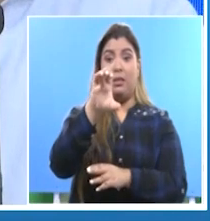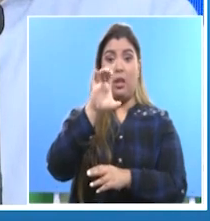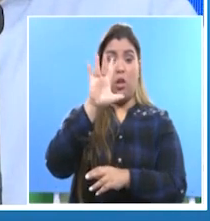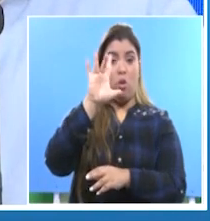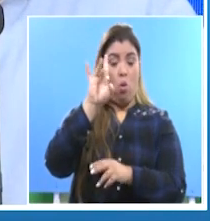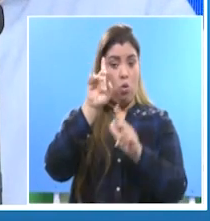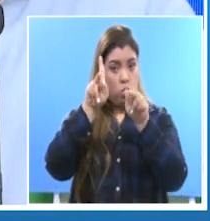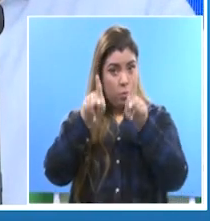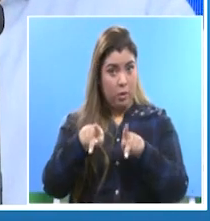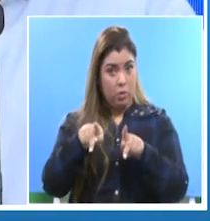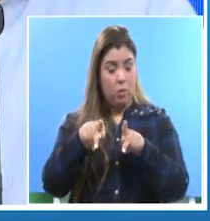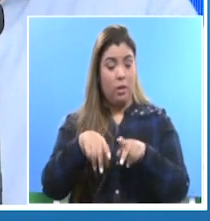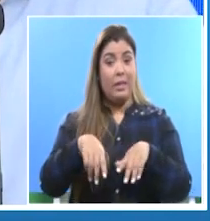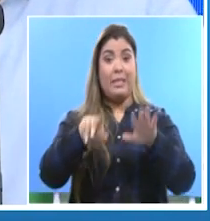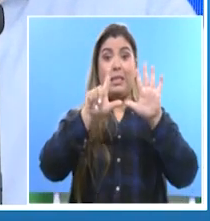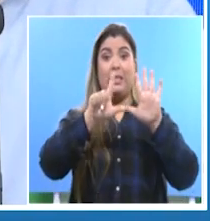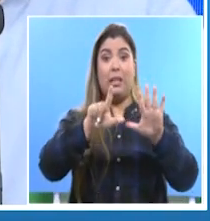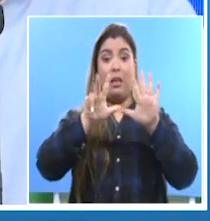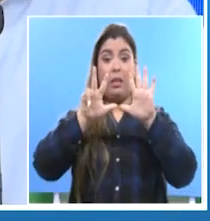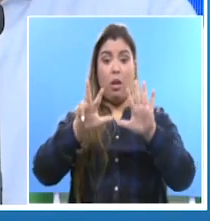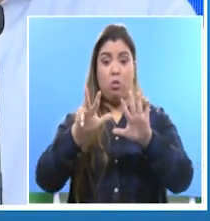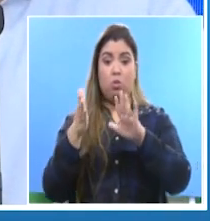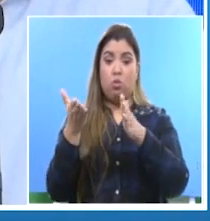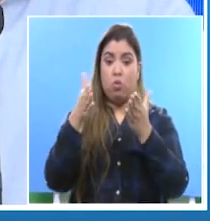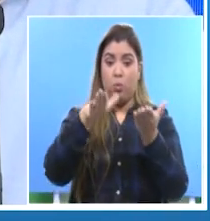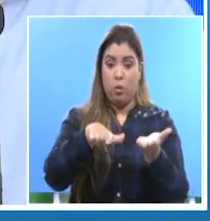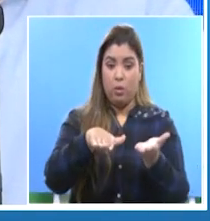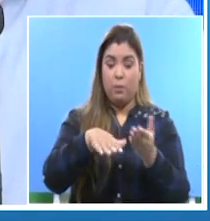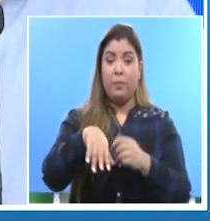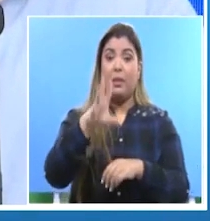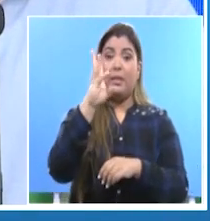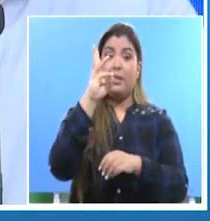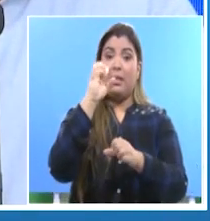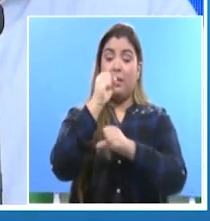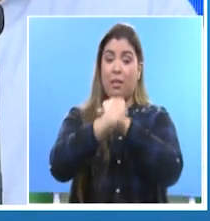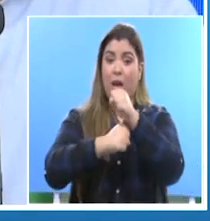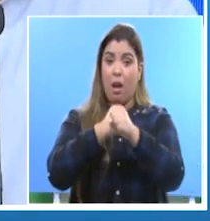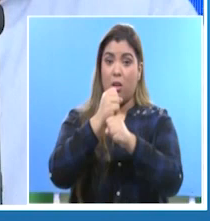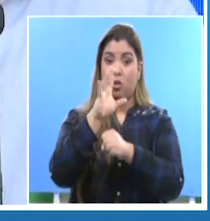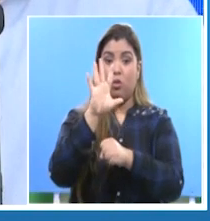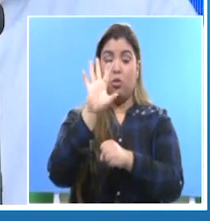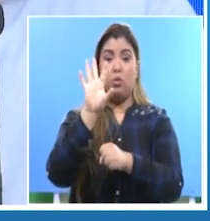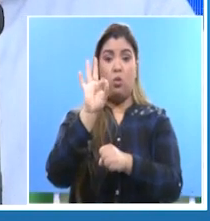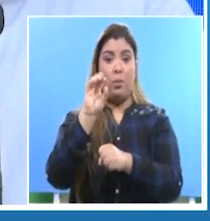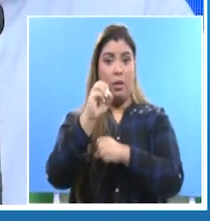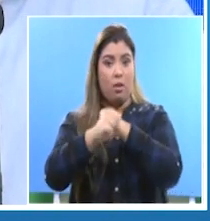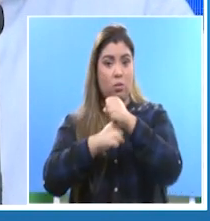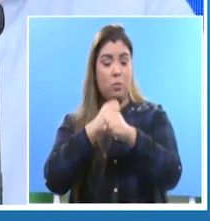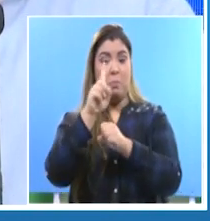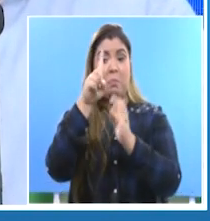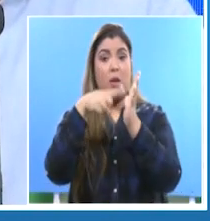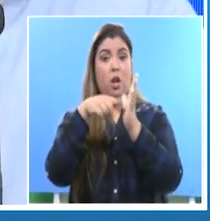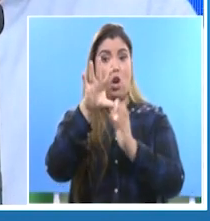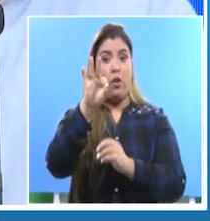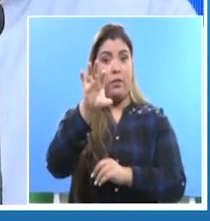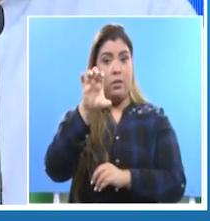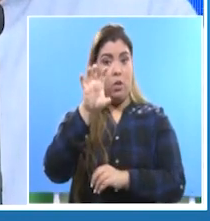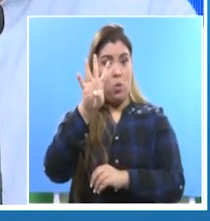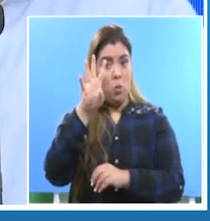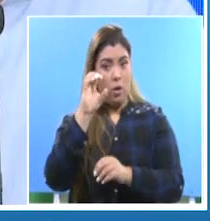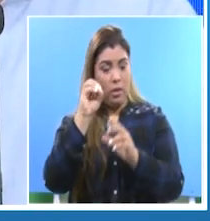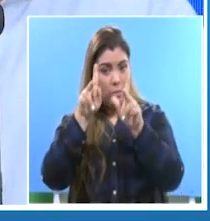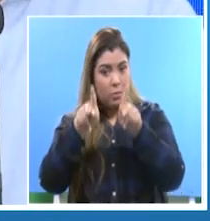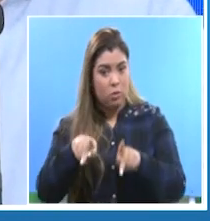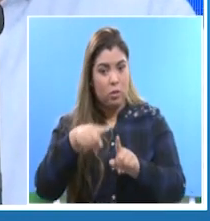con 78 fallecimientos. En 60 a 79 años, 1.940 casos acumulados